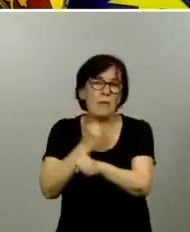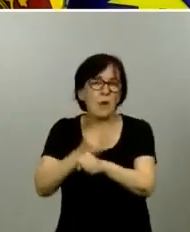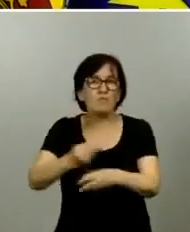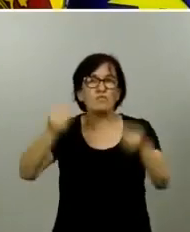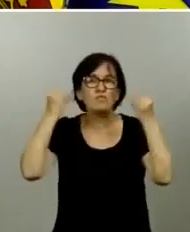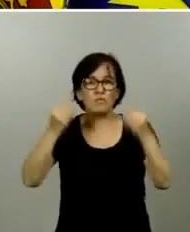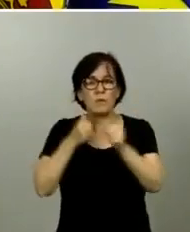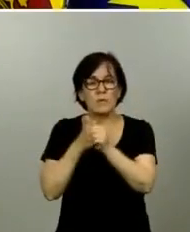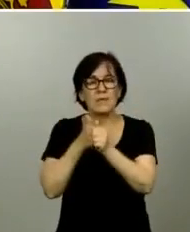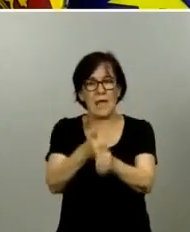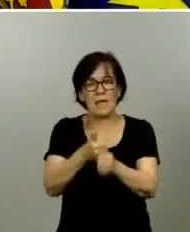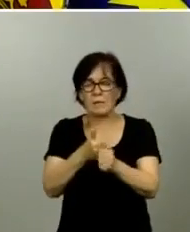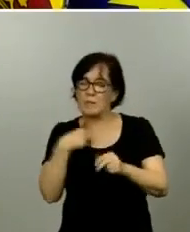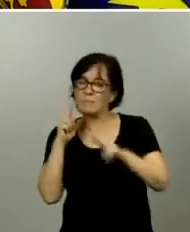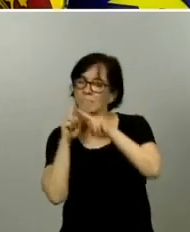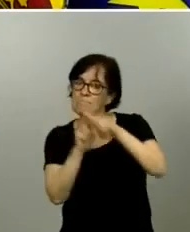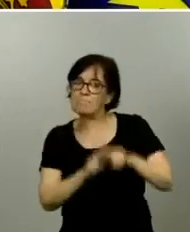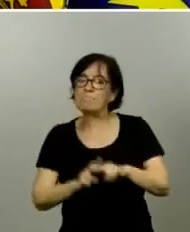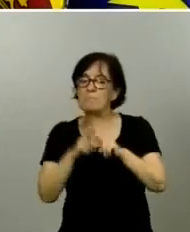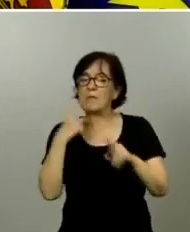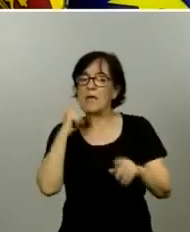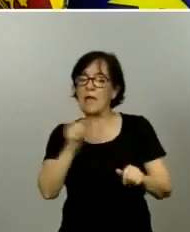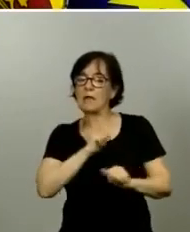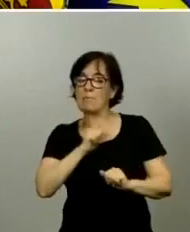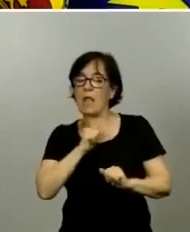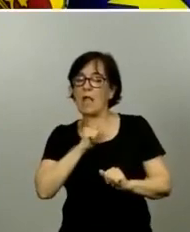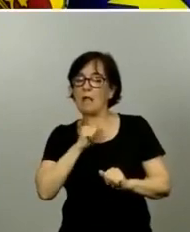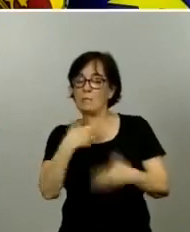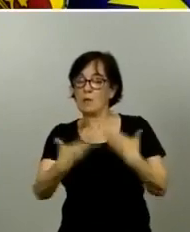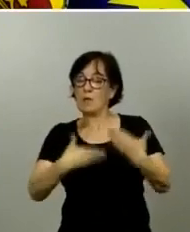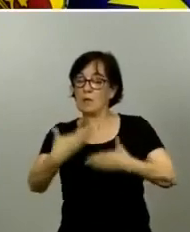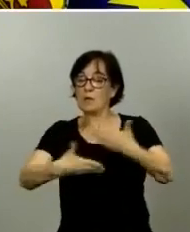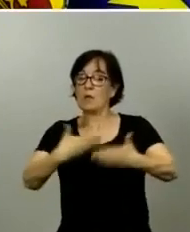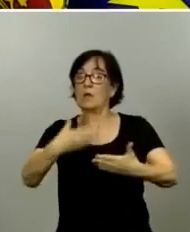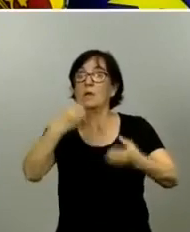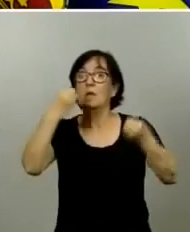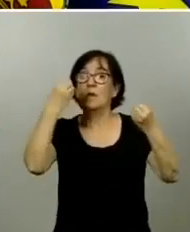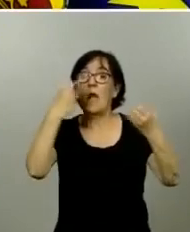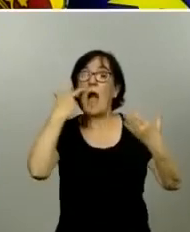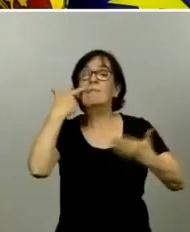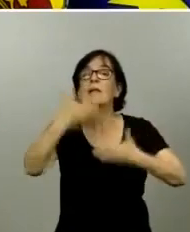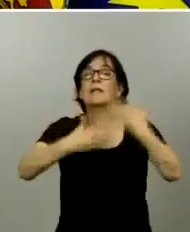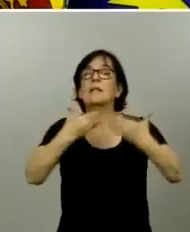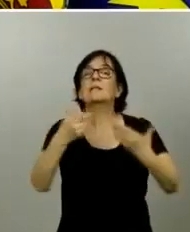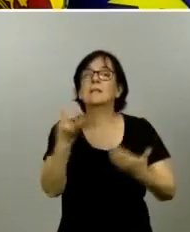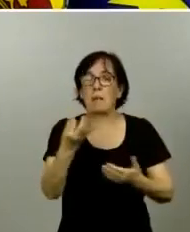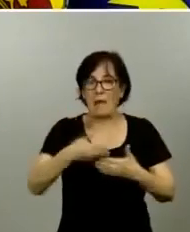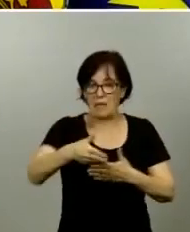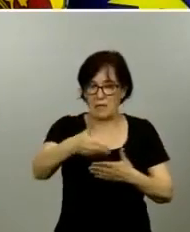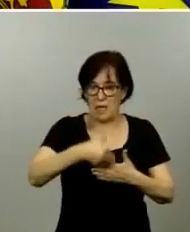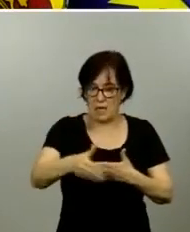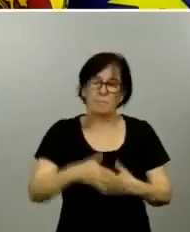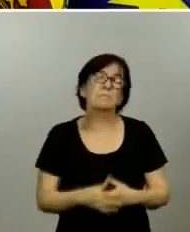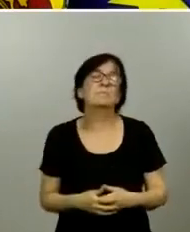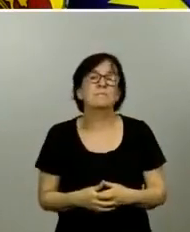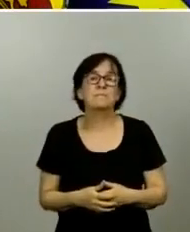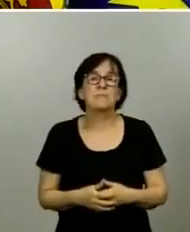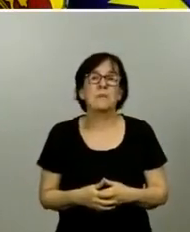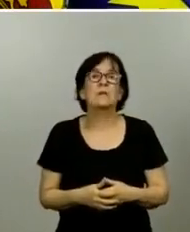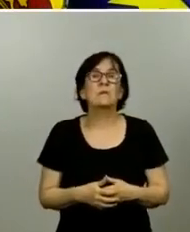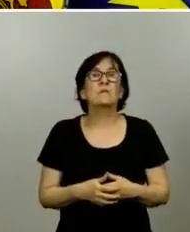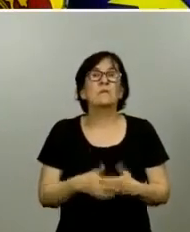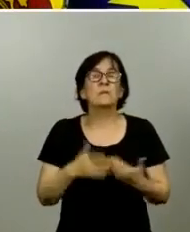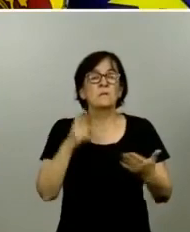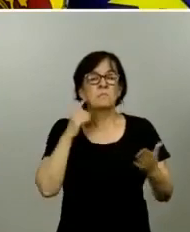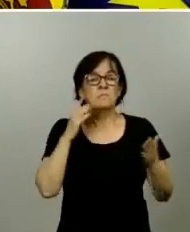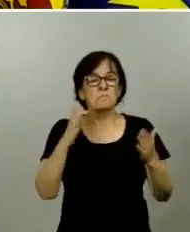simplemente que esperar a que los acontecimientos se desarrollen y ver qué es lo que sucede de aquí en adelante pero por ahora la capacidad